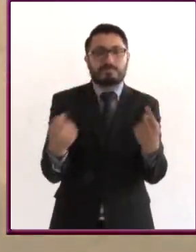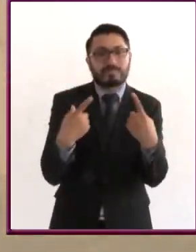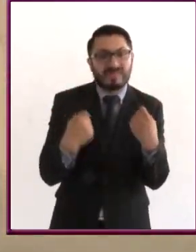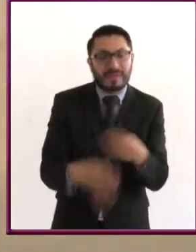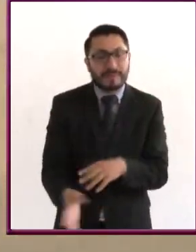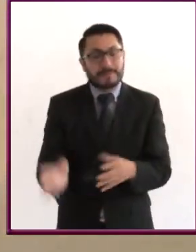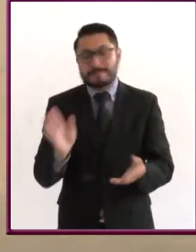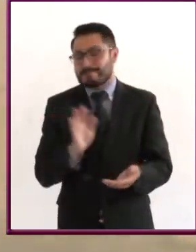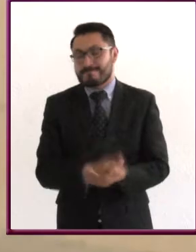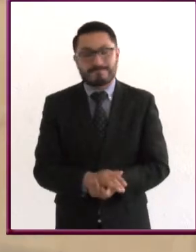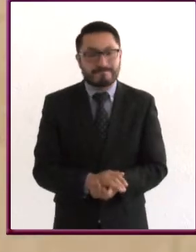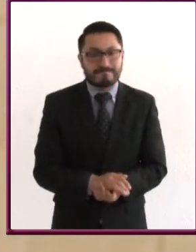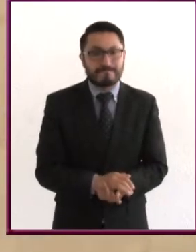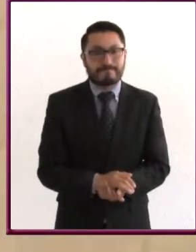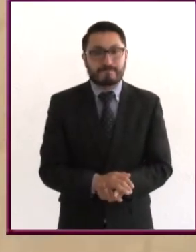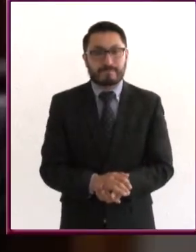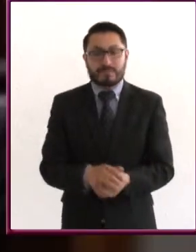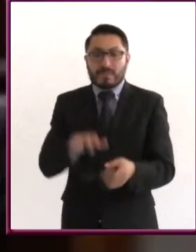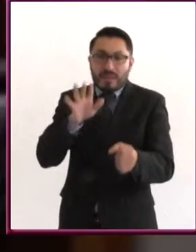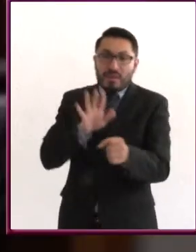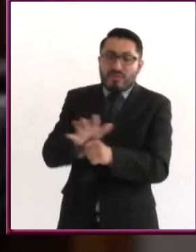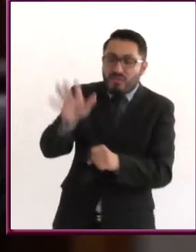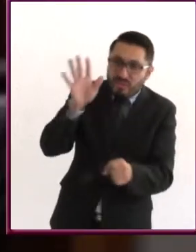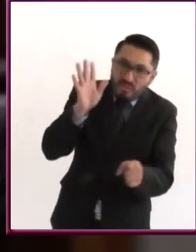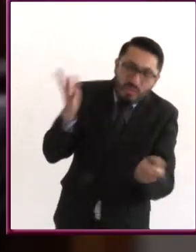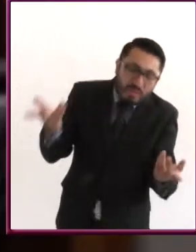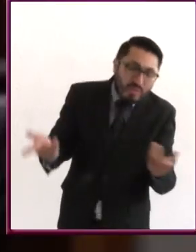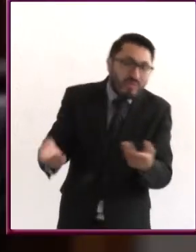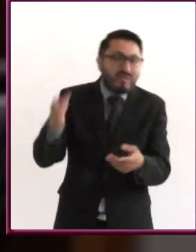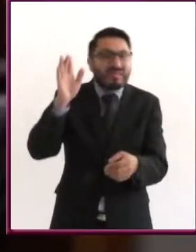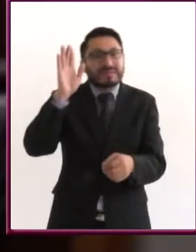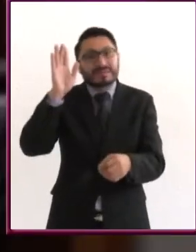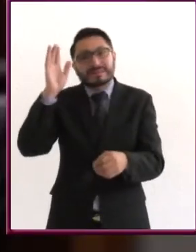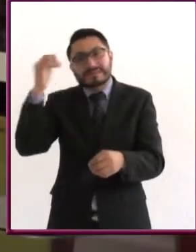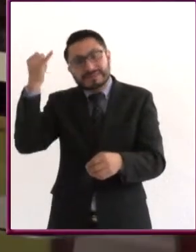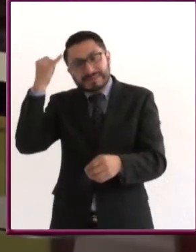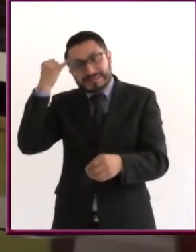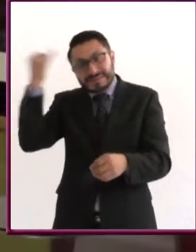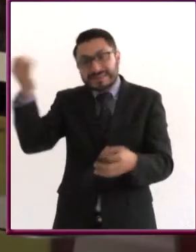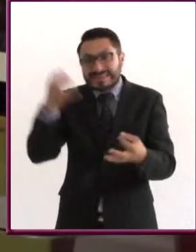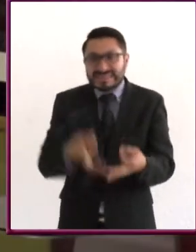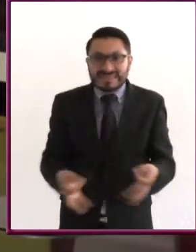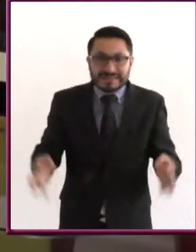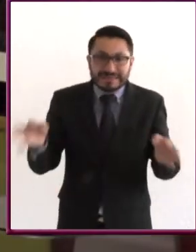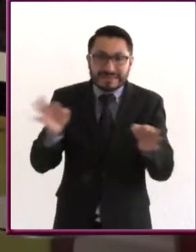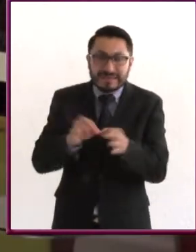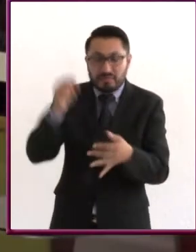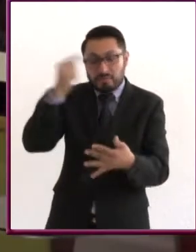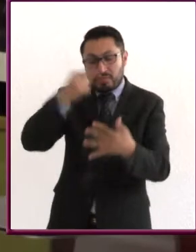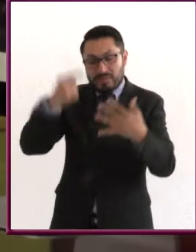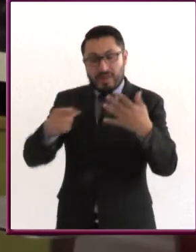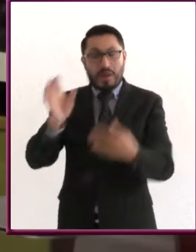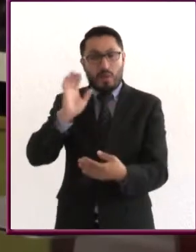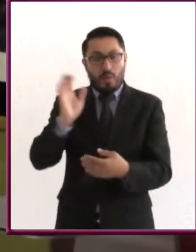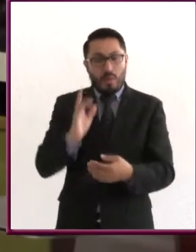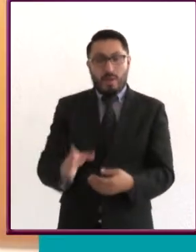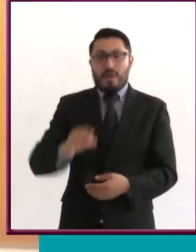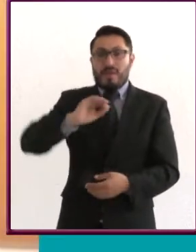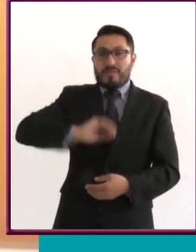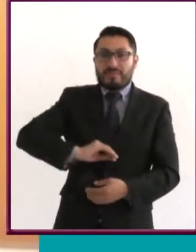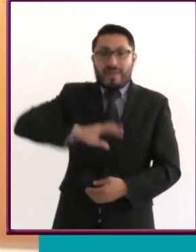y ser eficaz con eso. ¿Cuáles son las principales señales de un alta o de una baja autoestima?